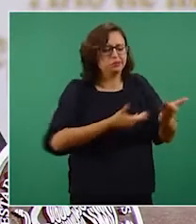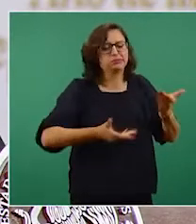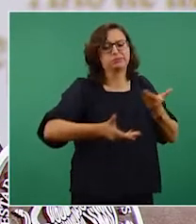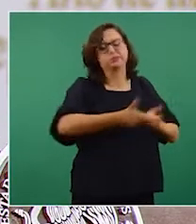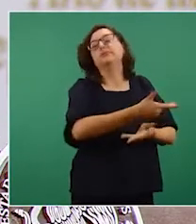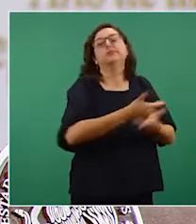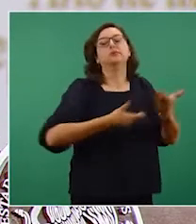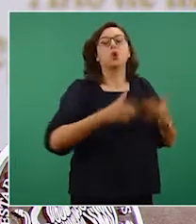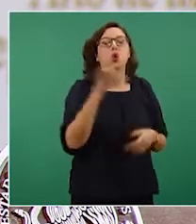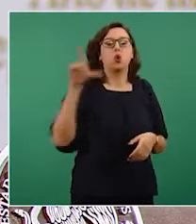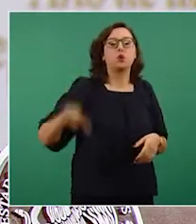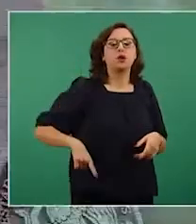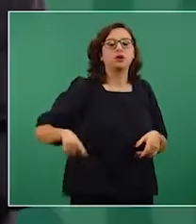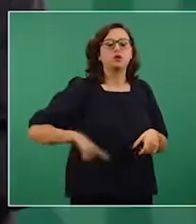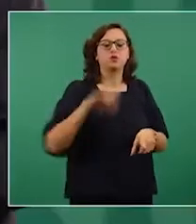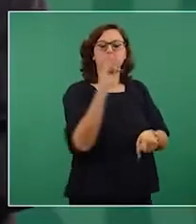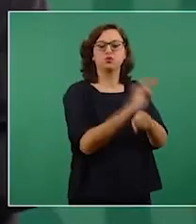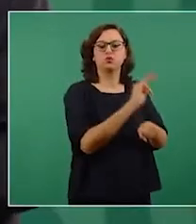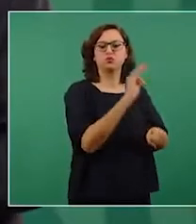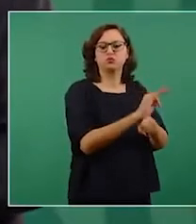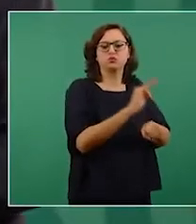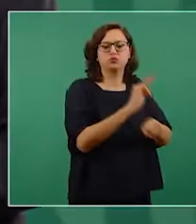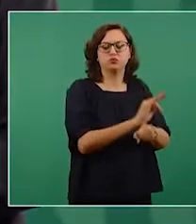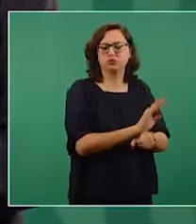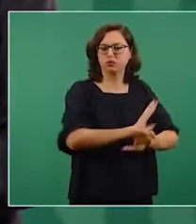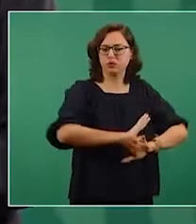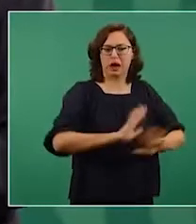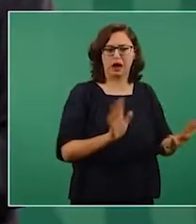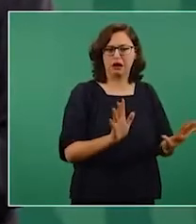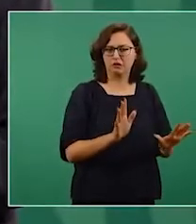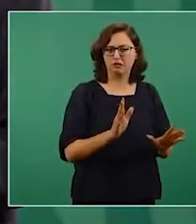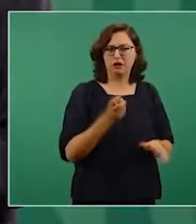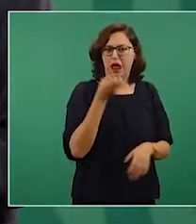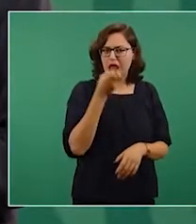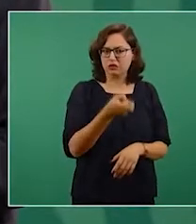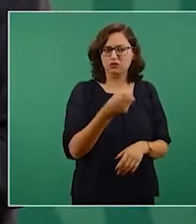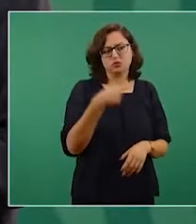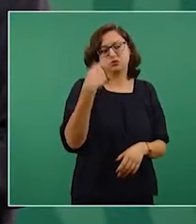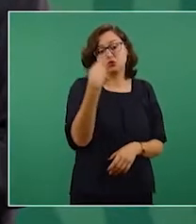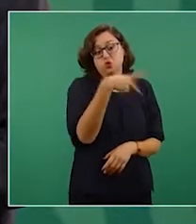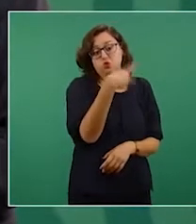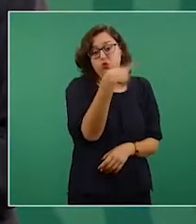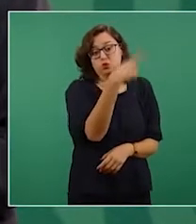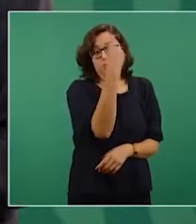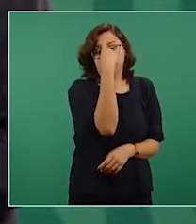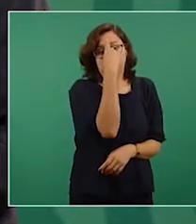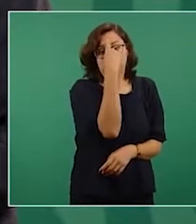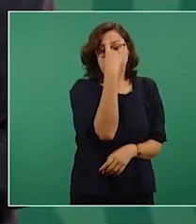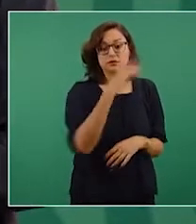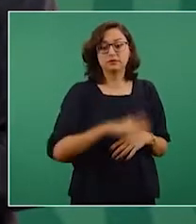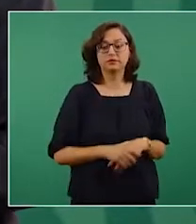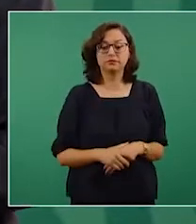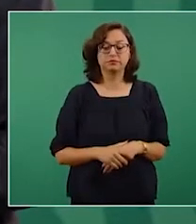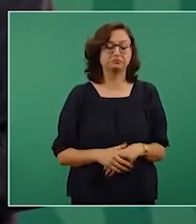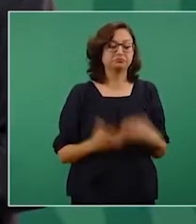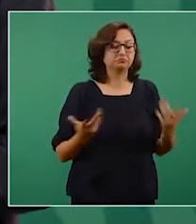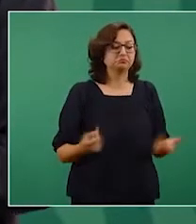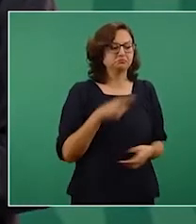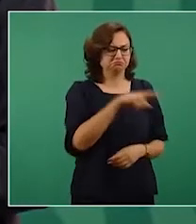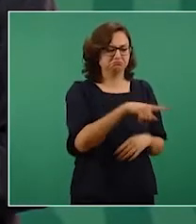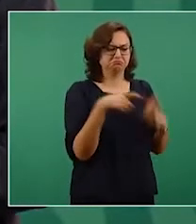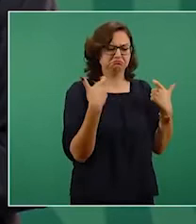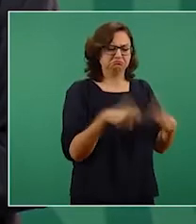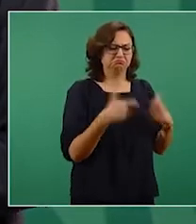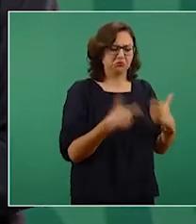va a resolverlo todo, como si la riqueza fuese contagiosa